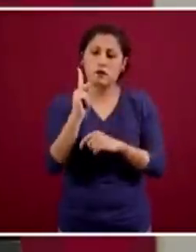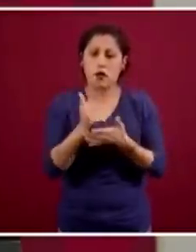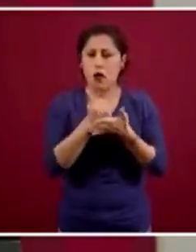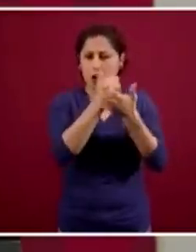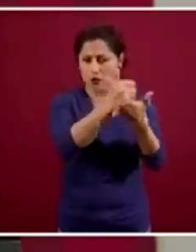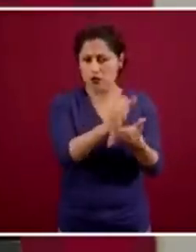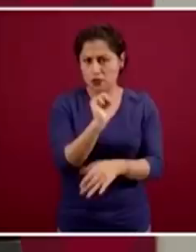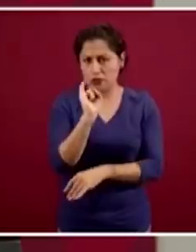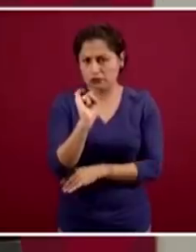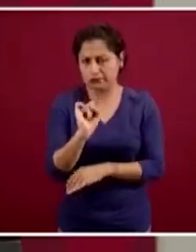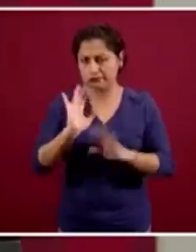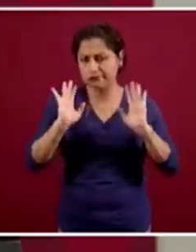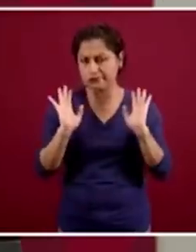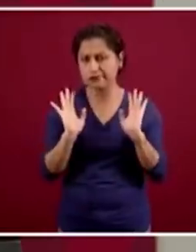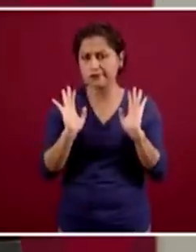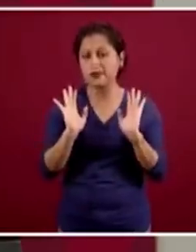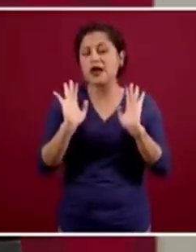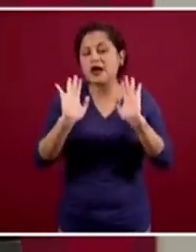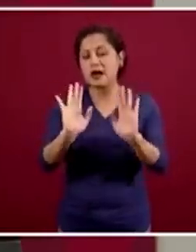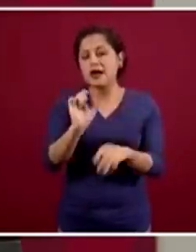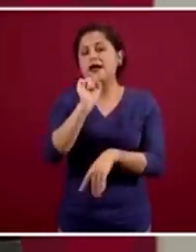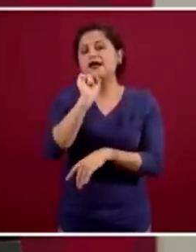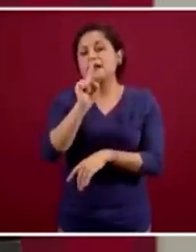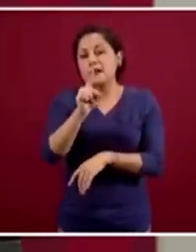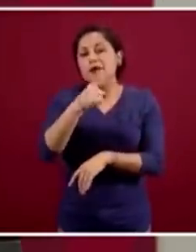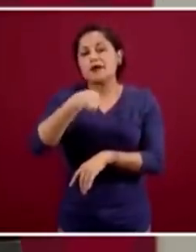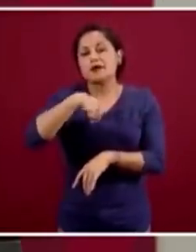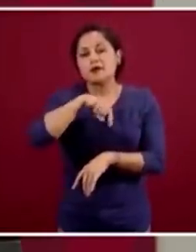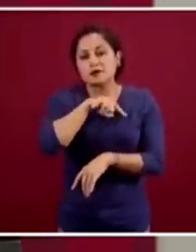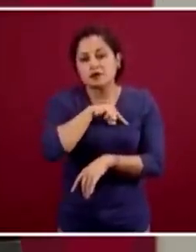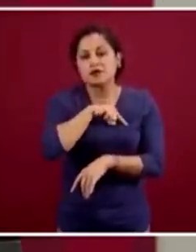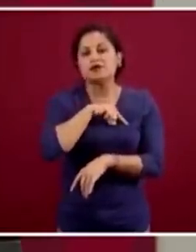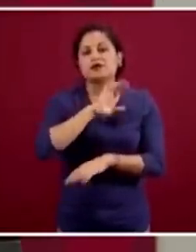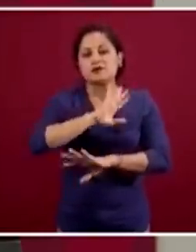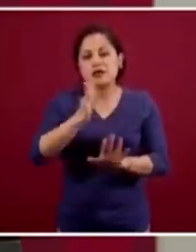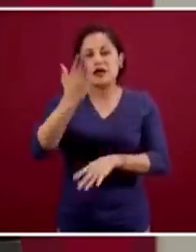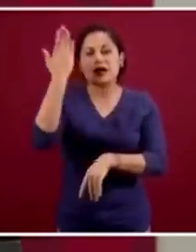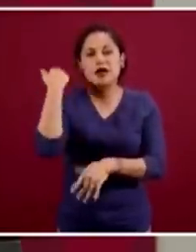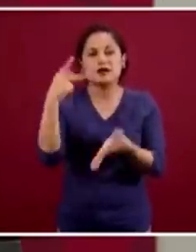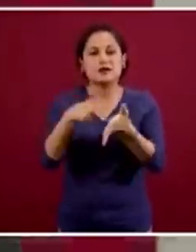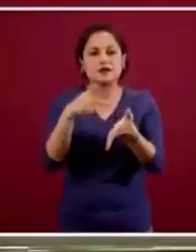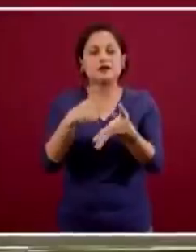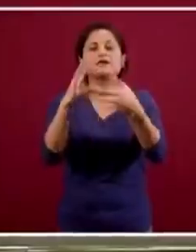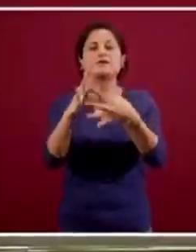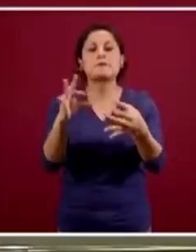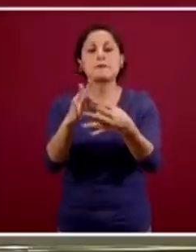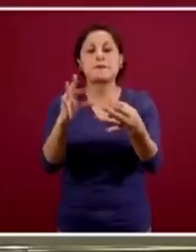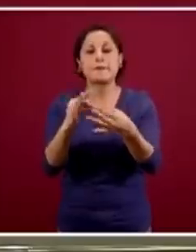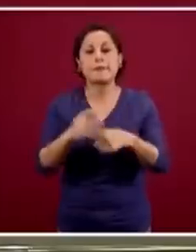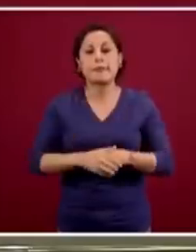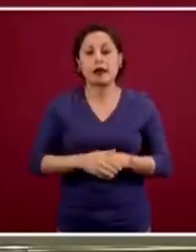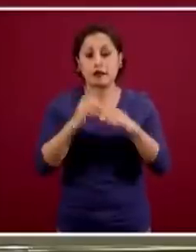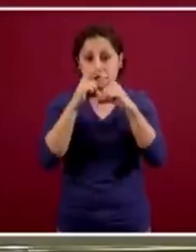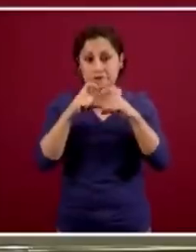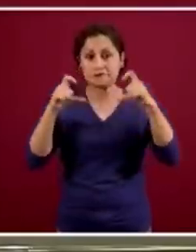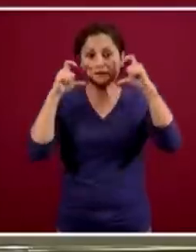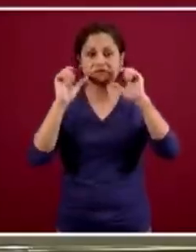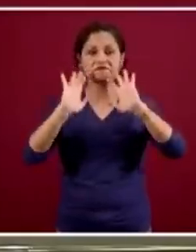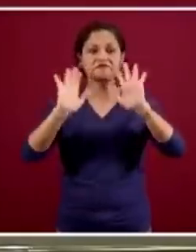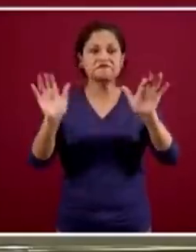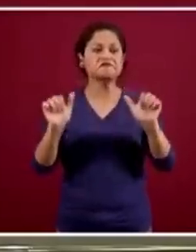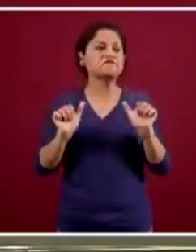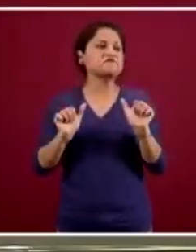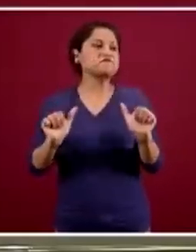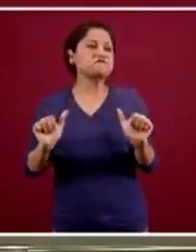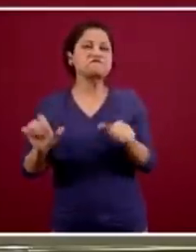hemos dicho que no es un mecanismo que debe llevarnos a sentirnos protegidos y protegidas si no tenemos la enfermedad y